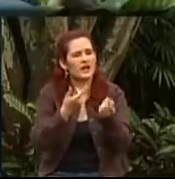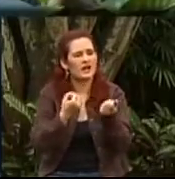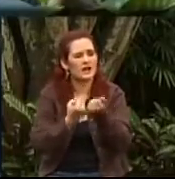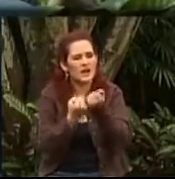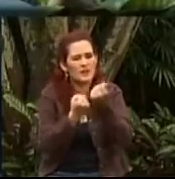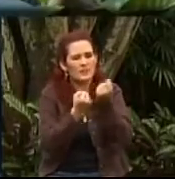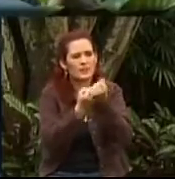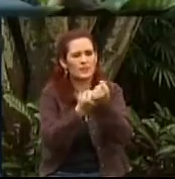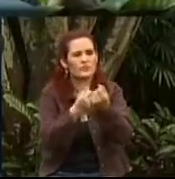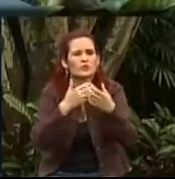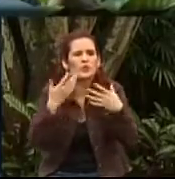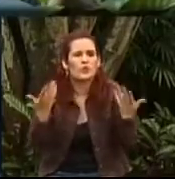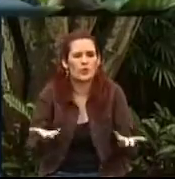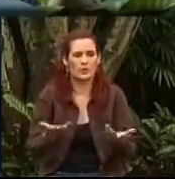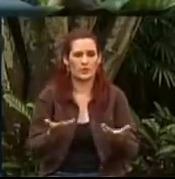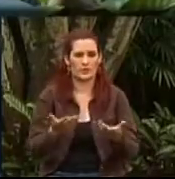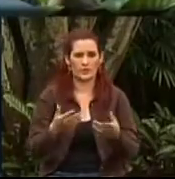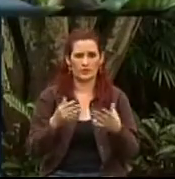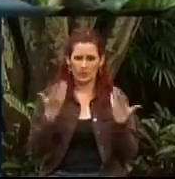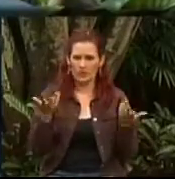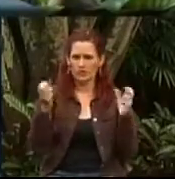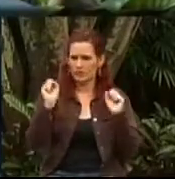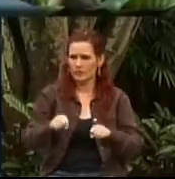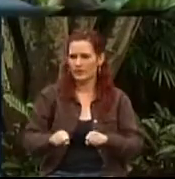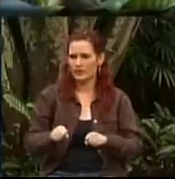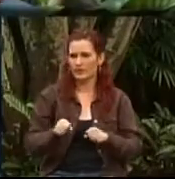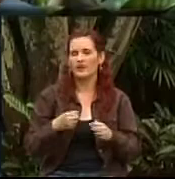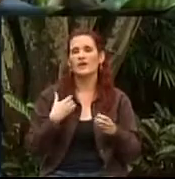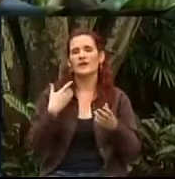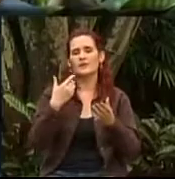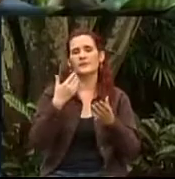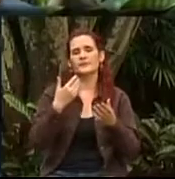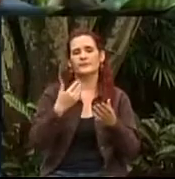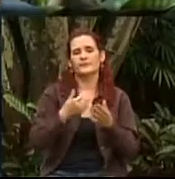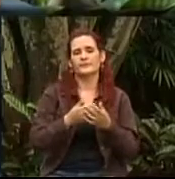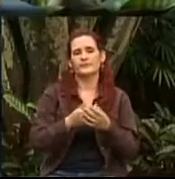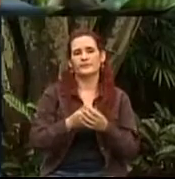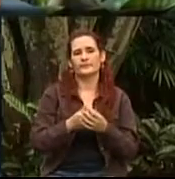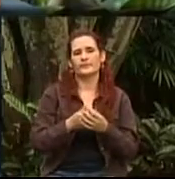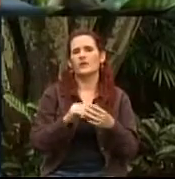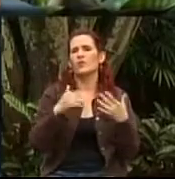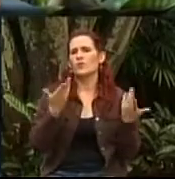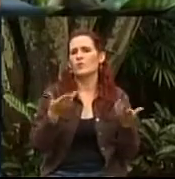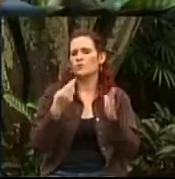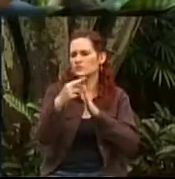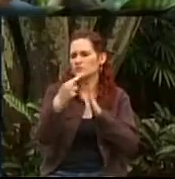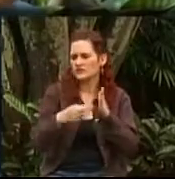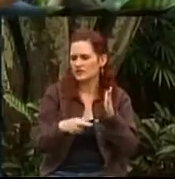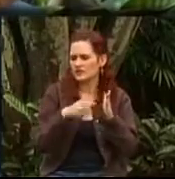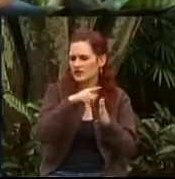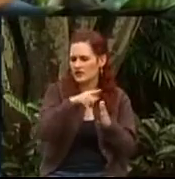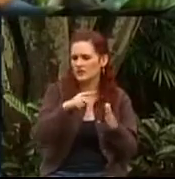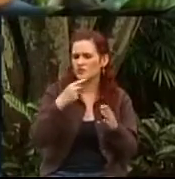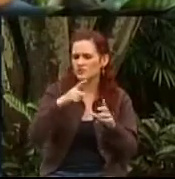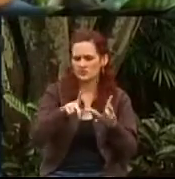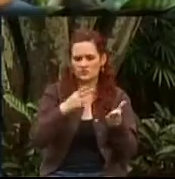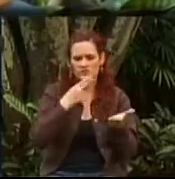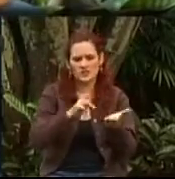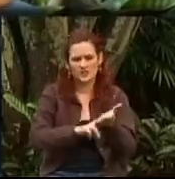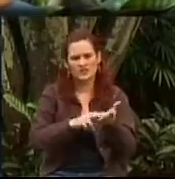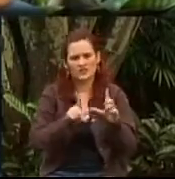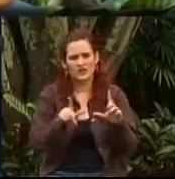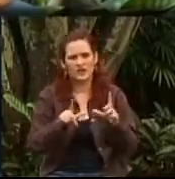ARP ya de pronto por cualquier situación empiezan a desconocerlas. ¿Cómo hacer revisar un caso para que se dé un certificado de